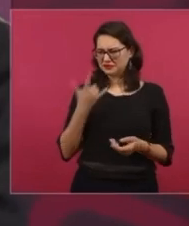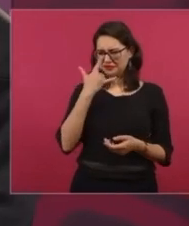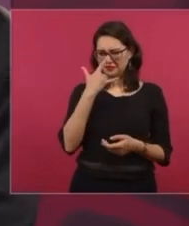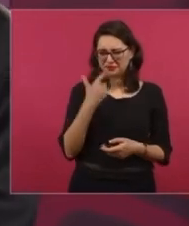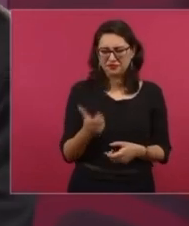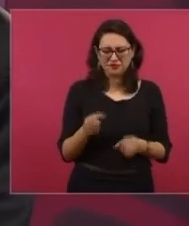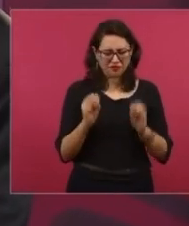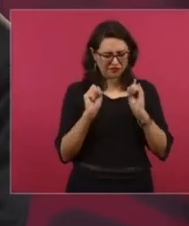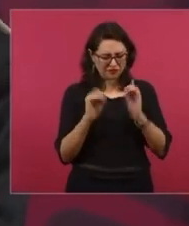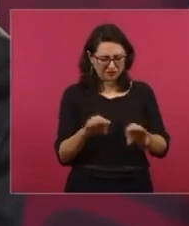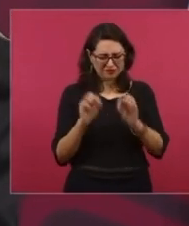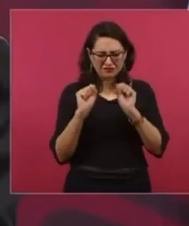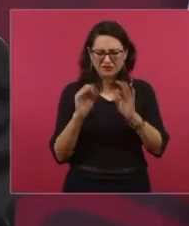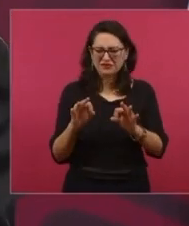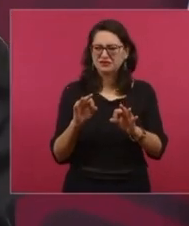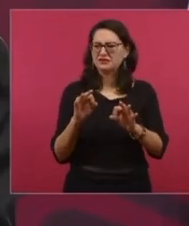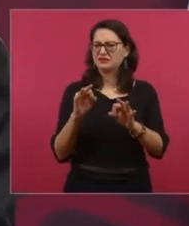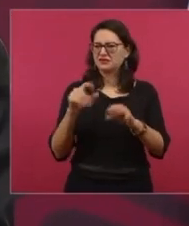había oficinas en París,